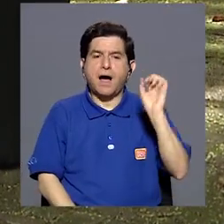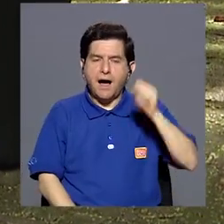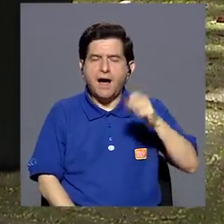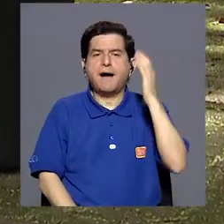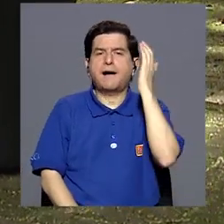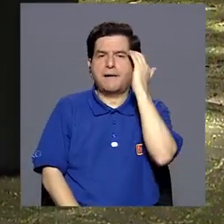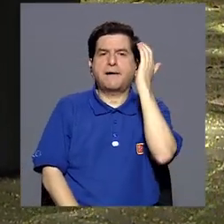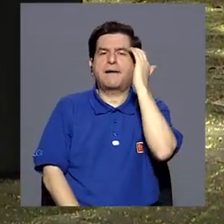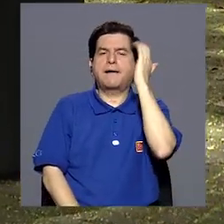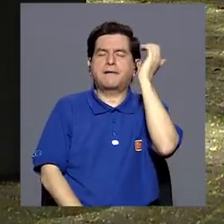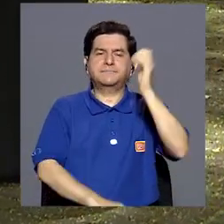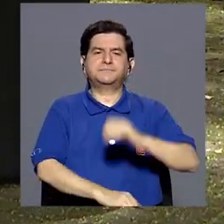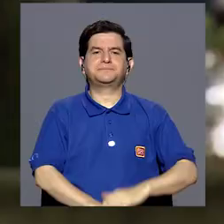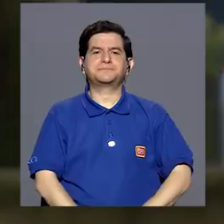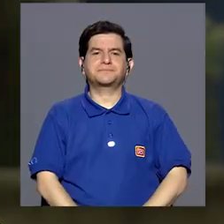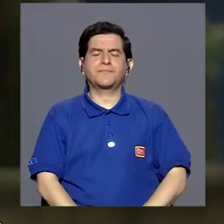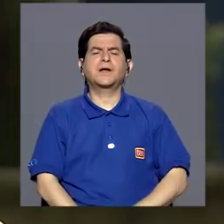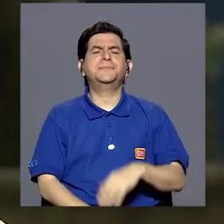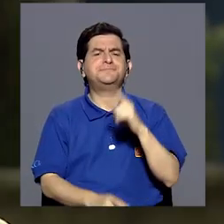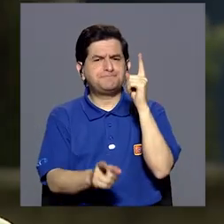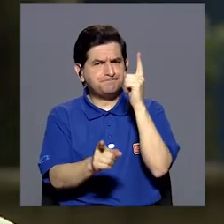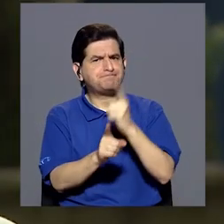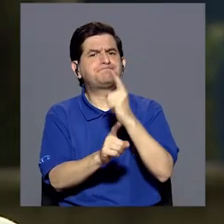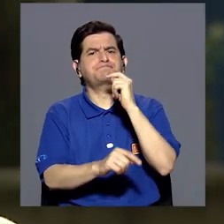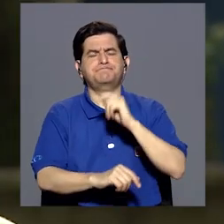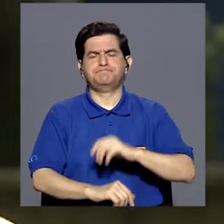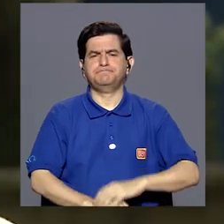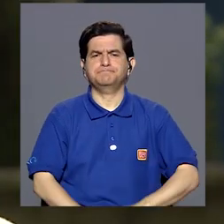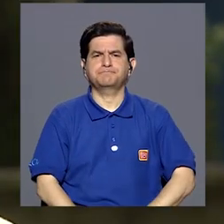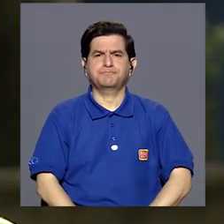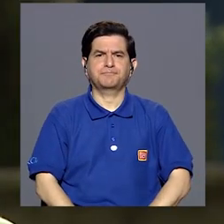adquiriendo sus conocimientos. Correcto.